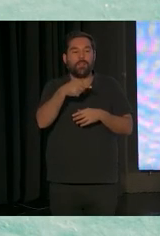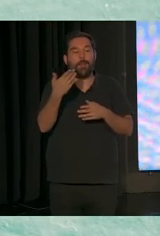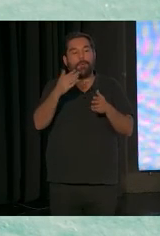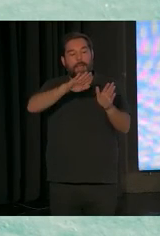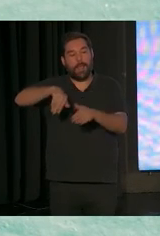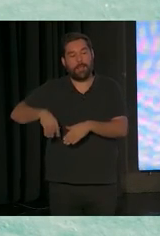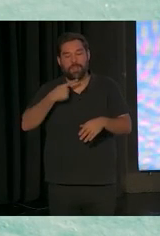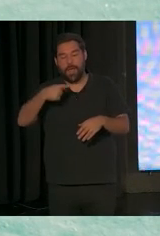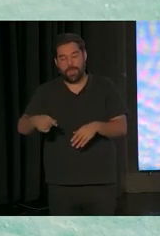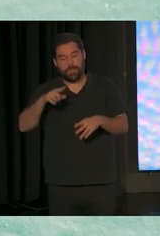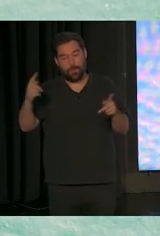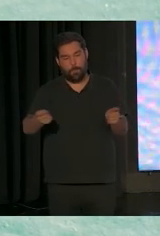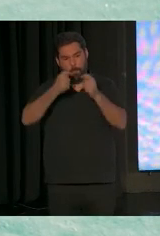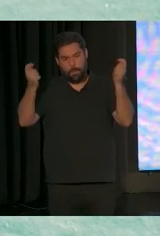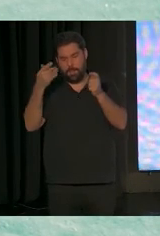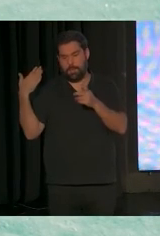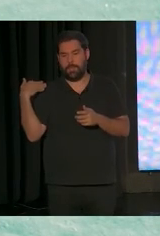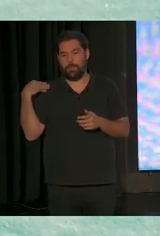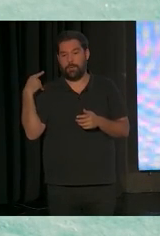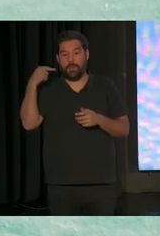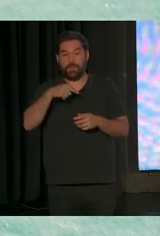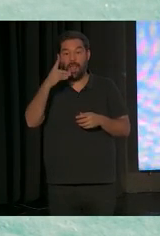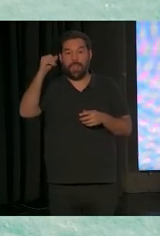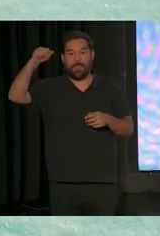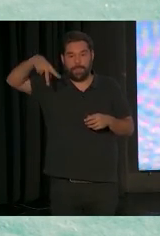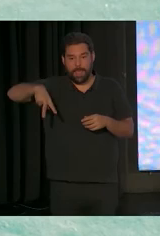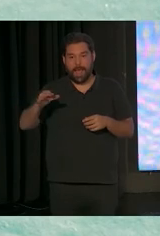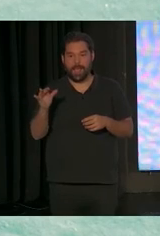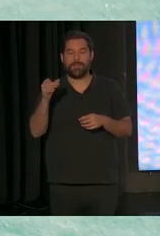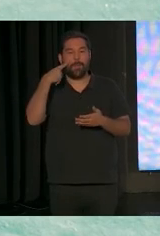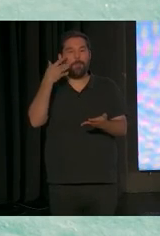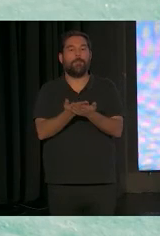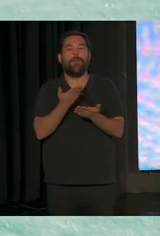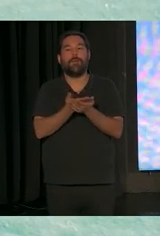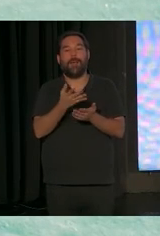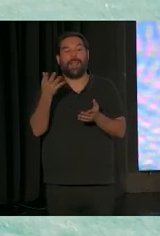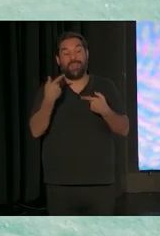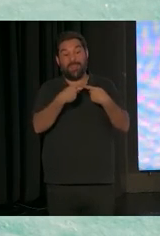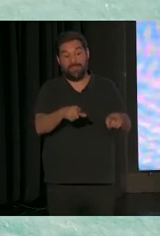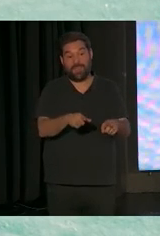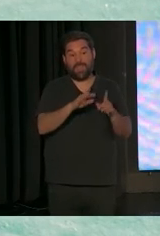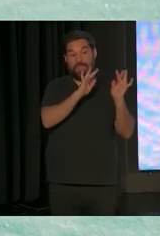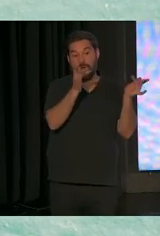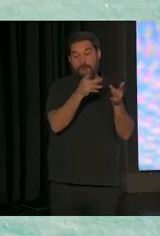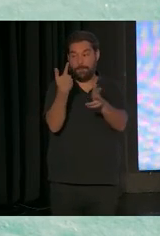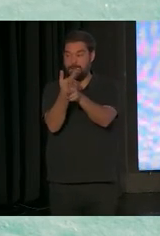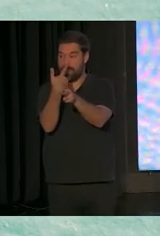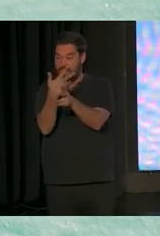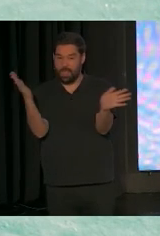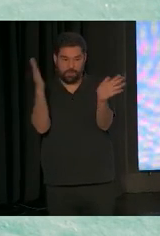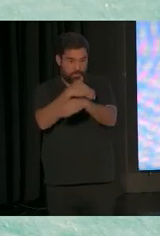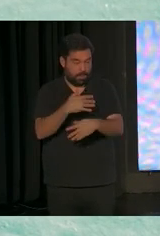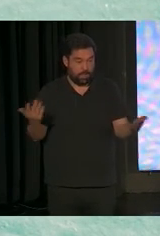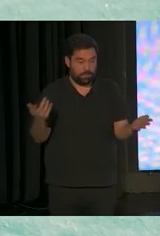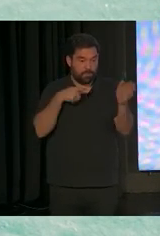último que les digo que se publicó hace nada, DANS, ya demuestra que no había diferencia en lo online y en lo presencial, tenemos